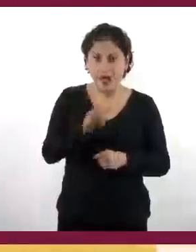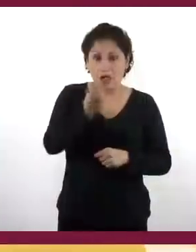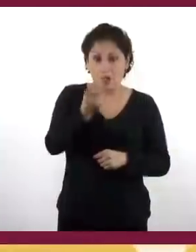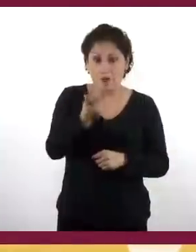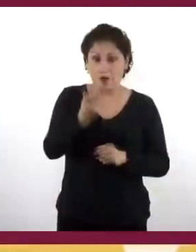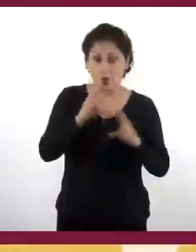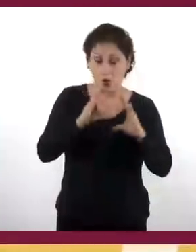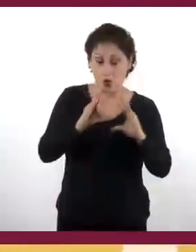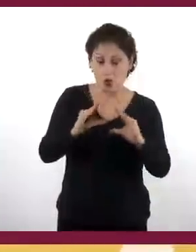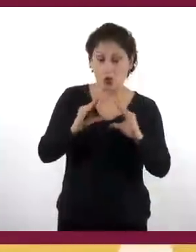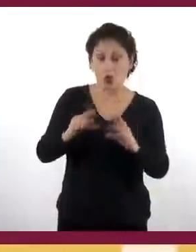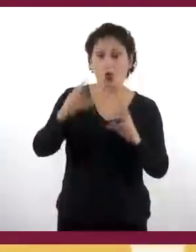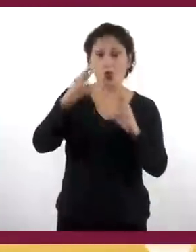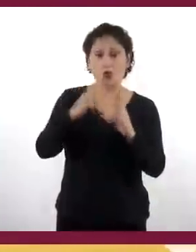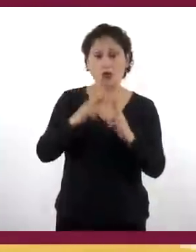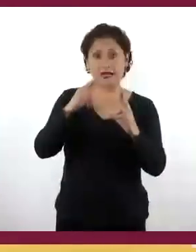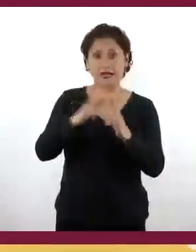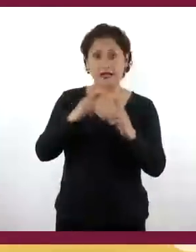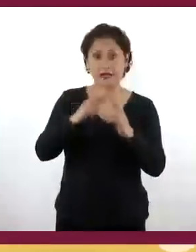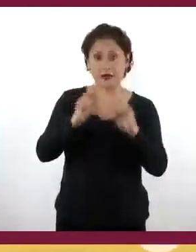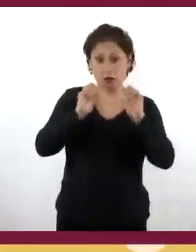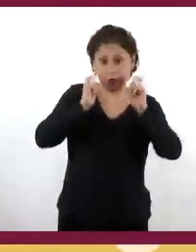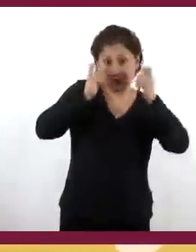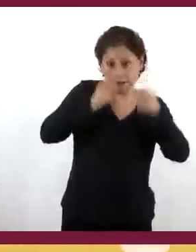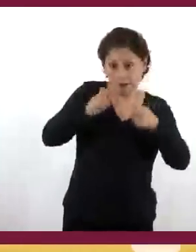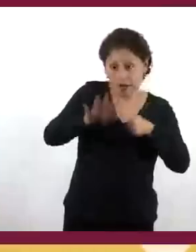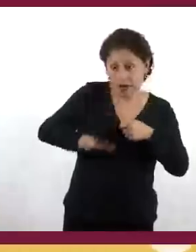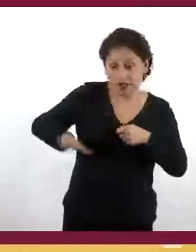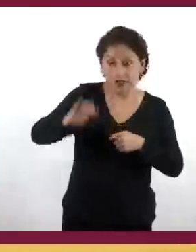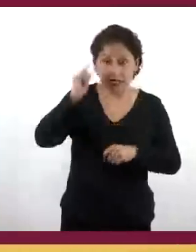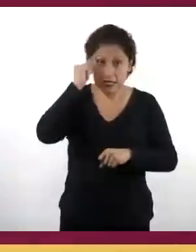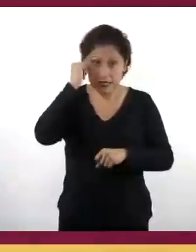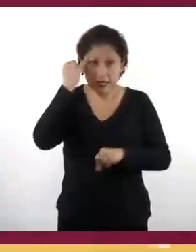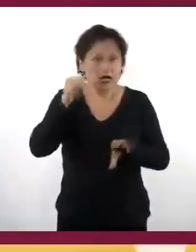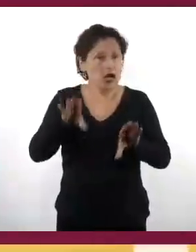¿Cómo evangelizaban los frailes a los indígenas?